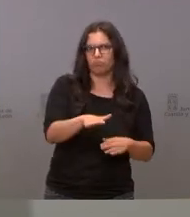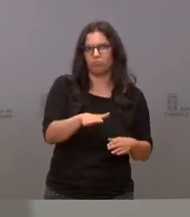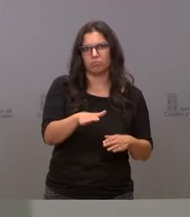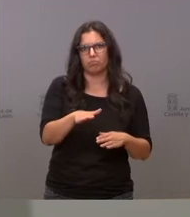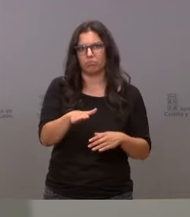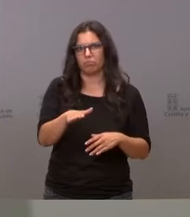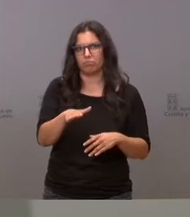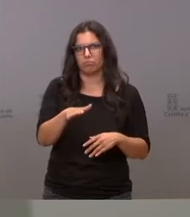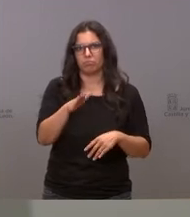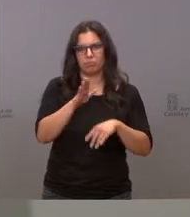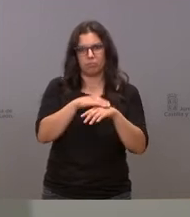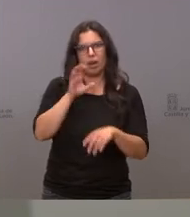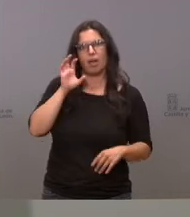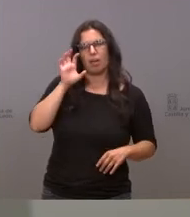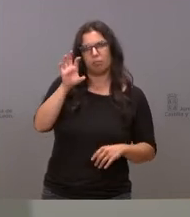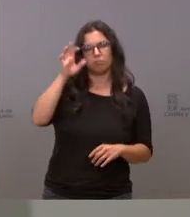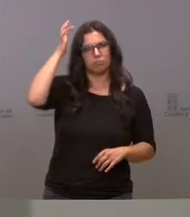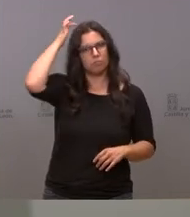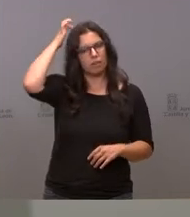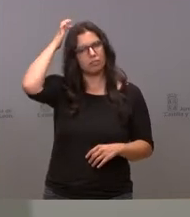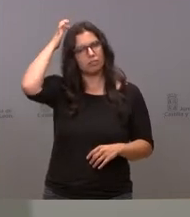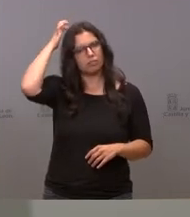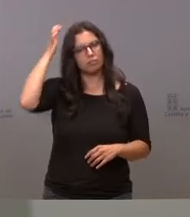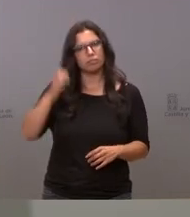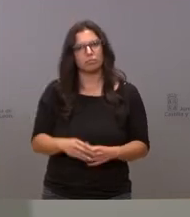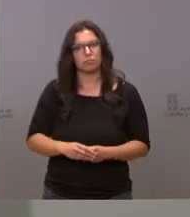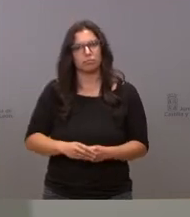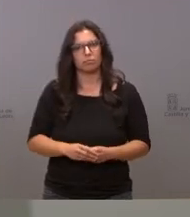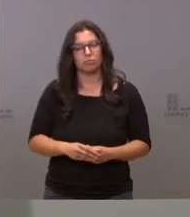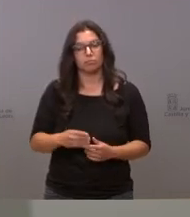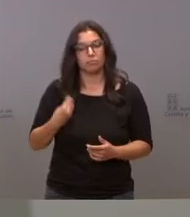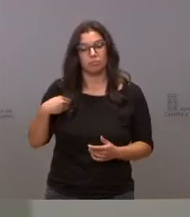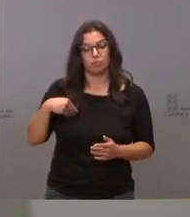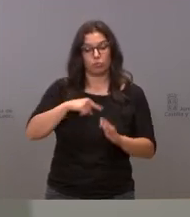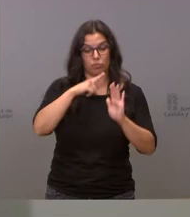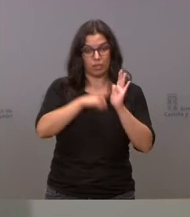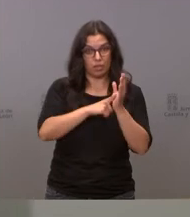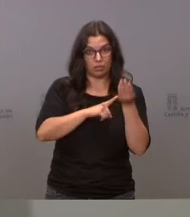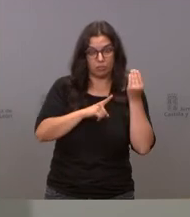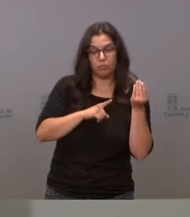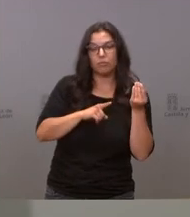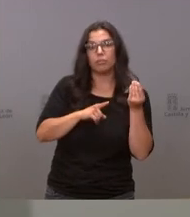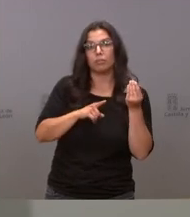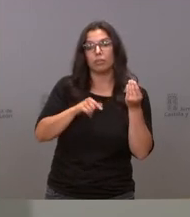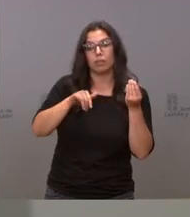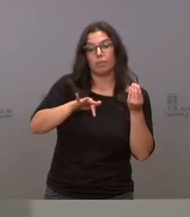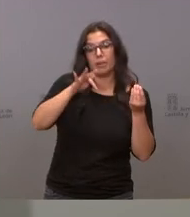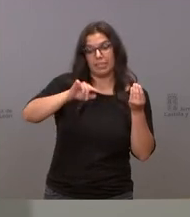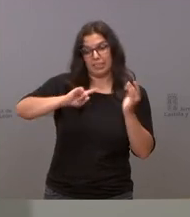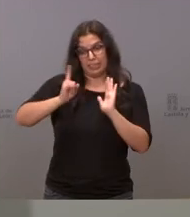para el país es un avance que esto que está ocurriendo y que va a ocurrir en esta comunidad